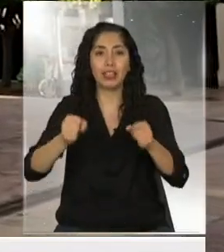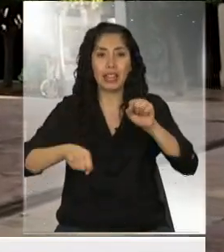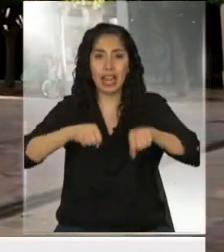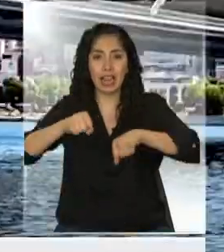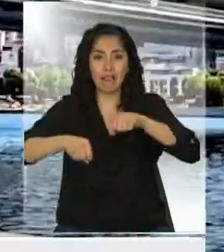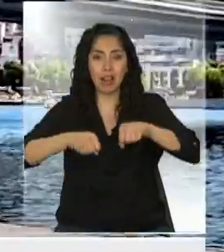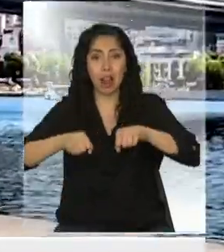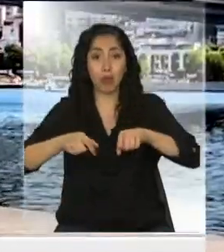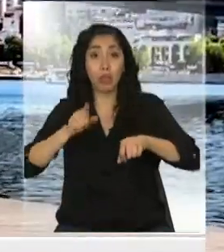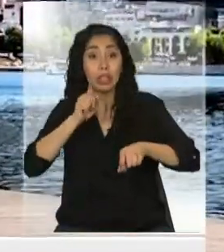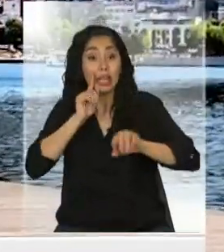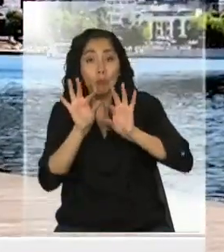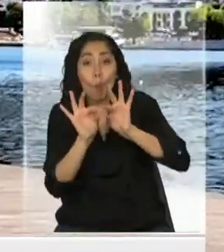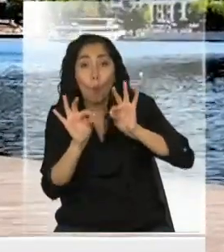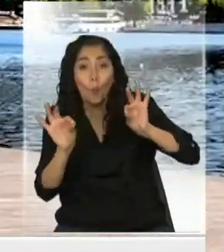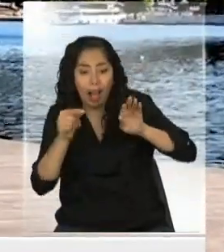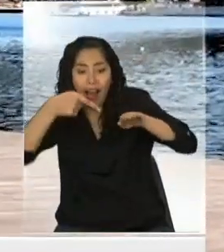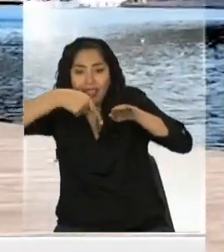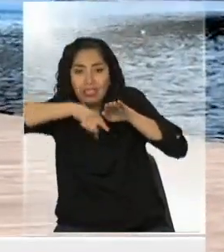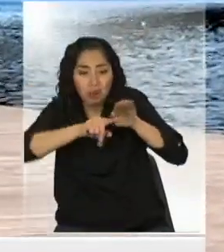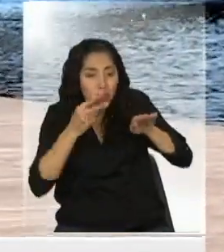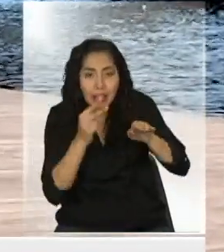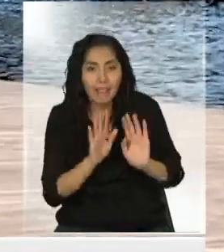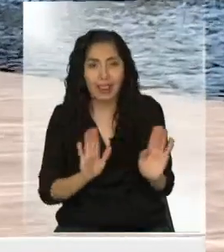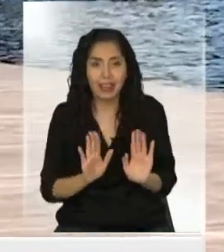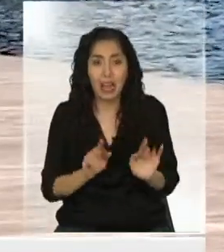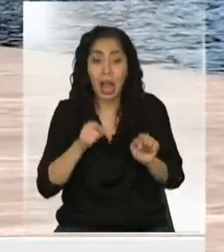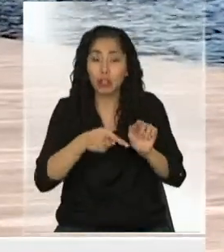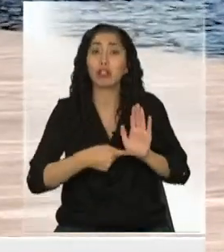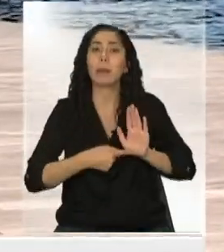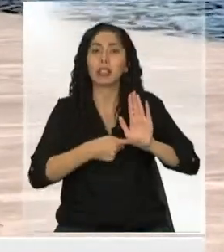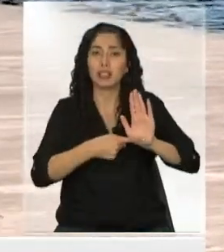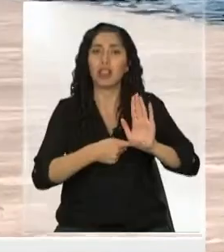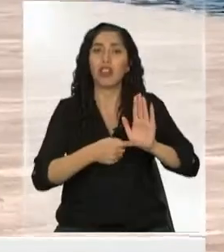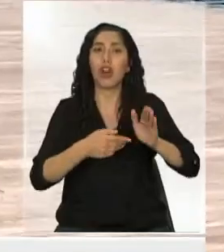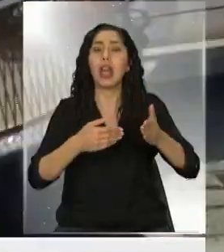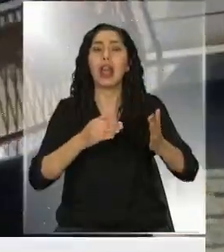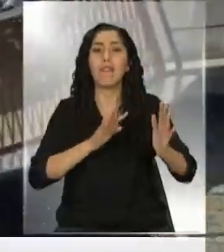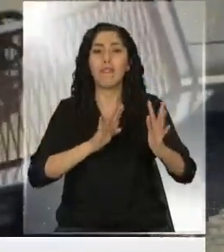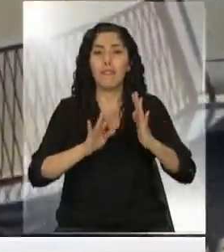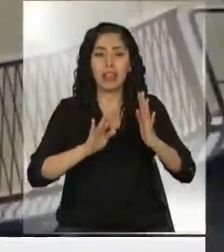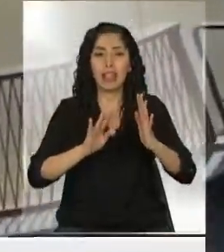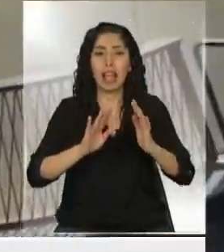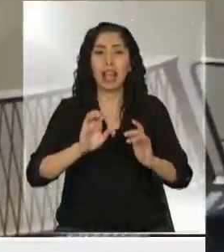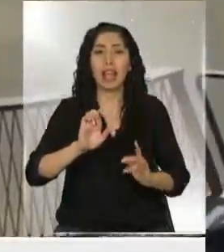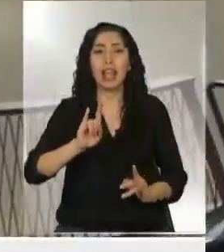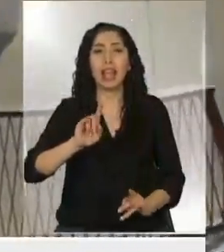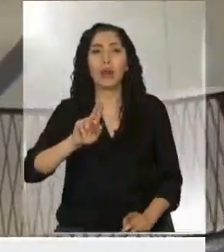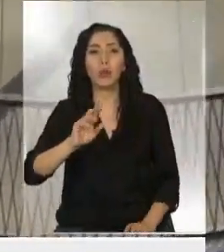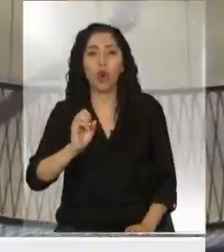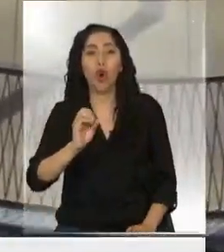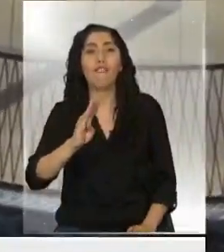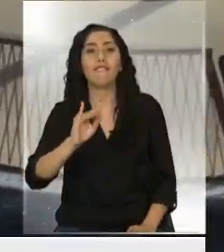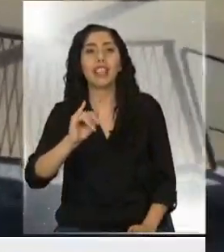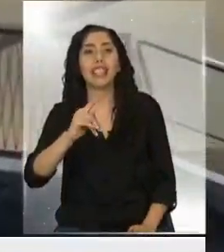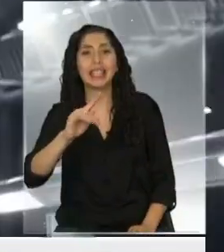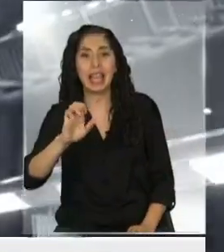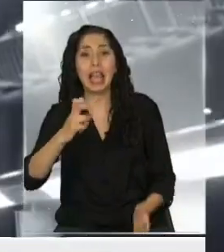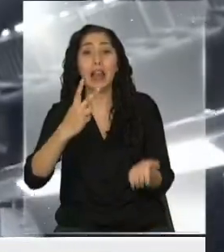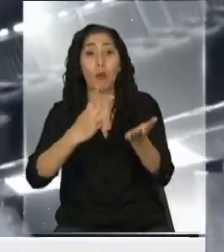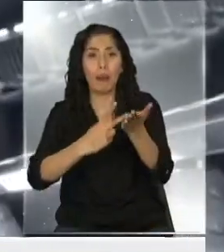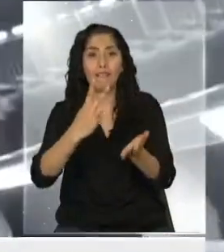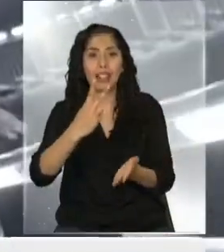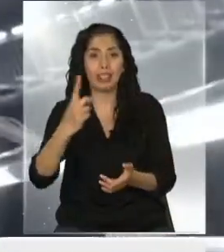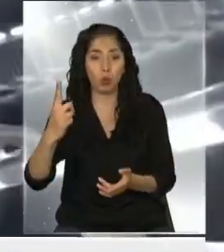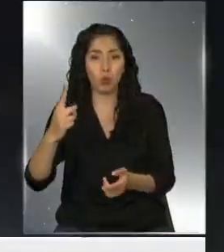no se ven. Este sistema ha sido presentado en una feria hace muy poco, la Eurobike 2021. Y sin duda alguna